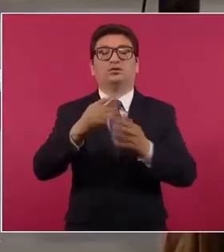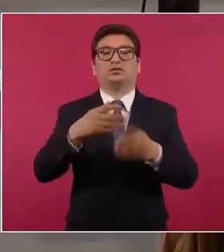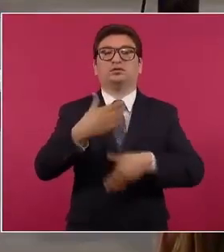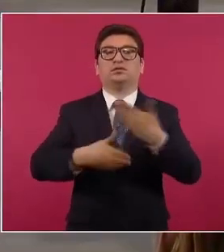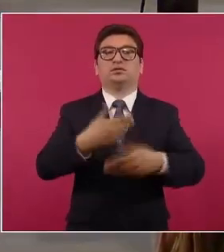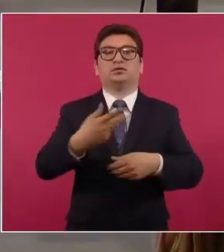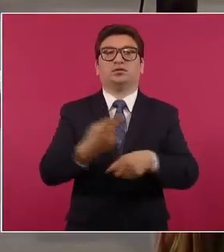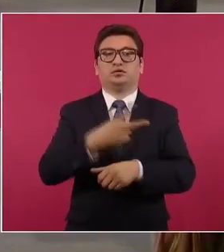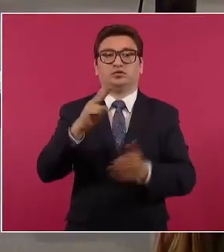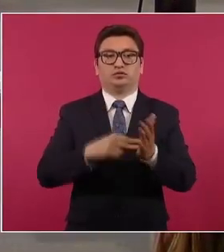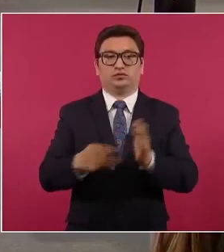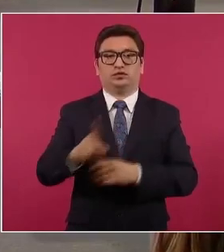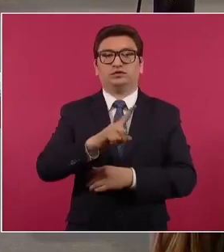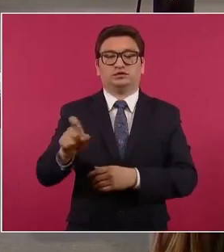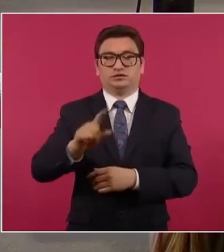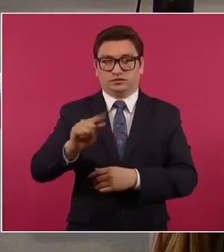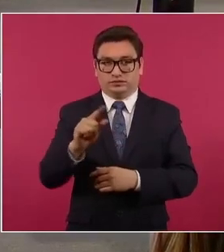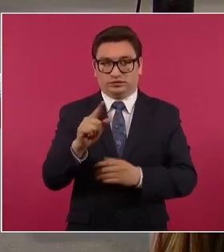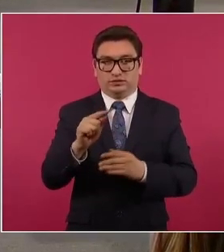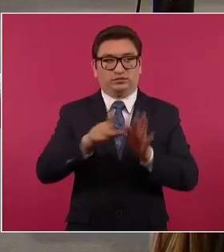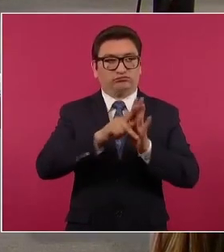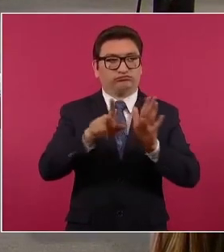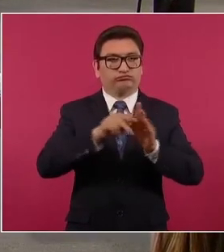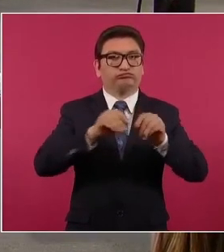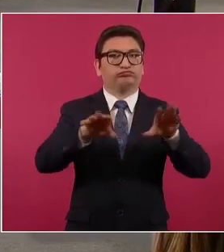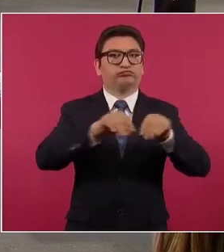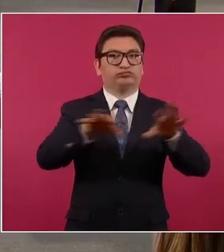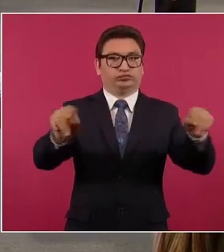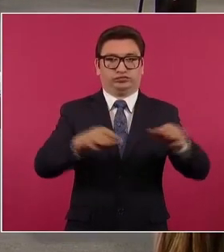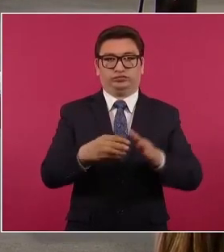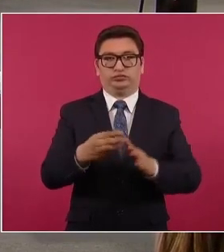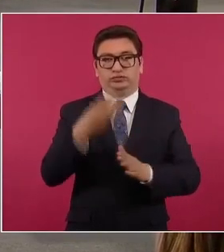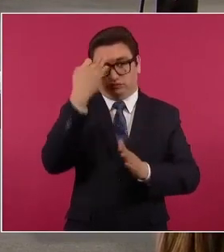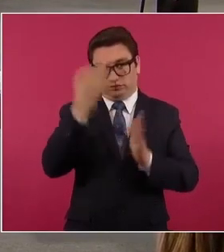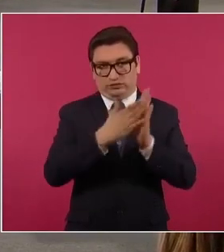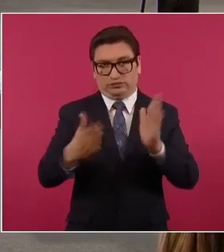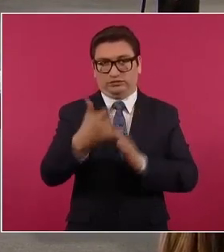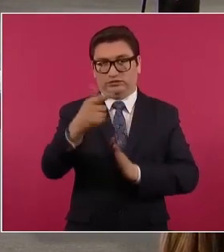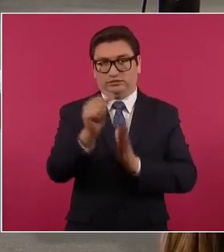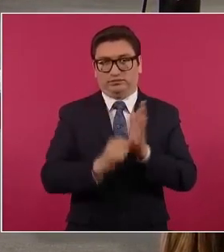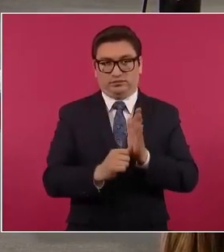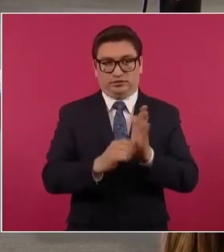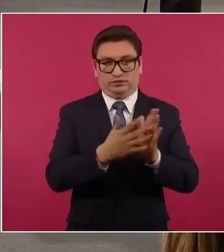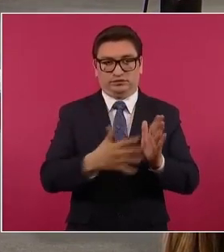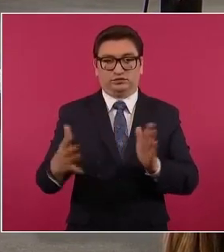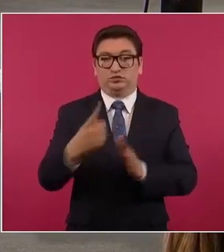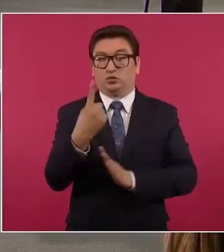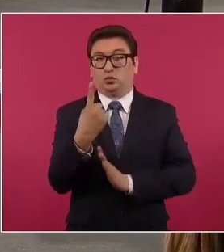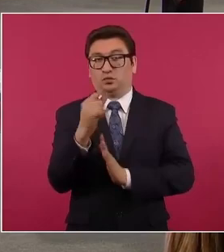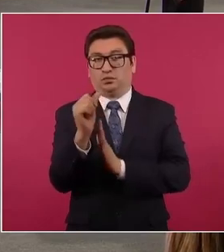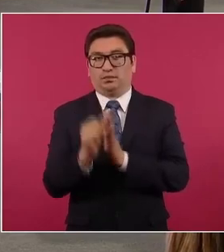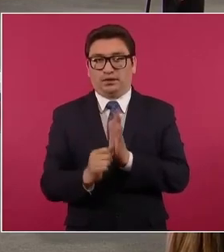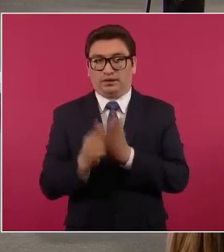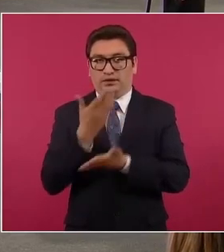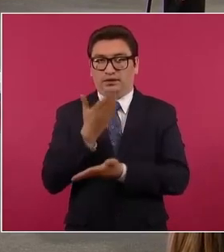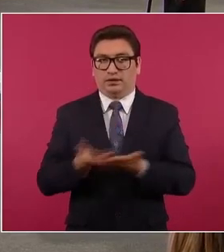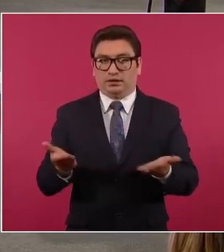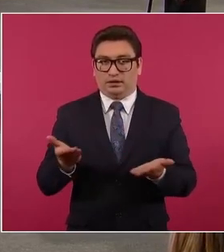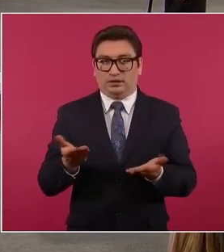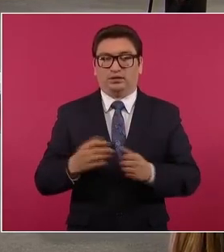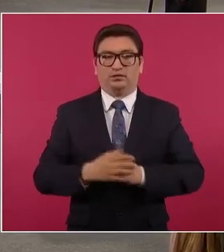170 notas en esa época durante siete siete meses. Y sólo en un mes, ahora,